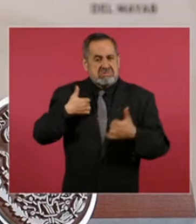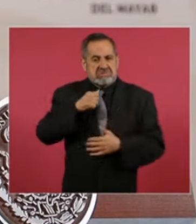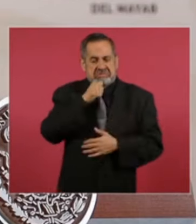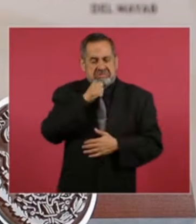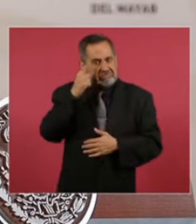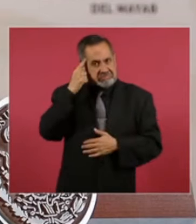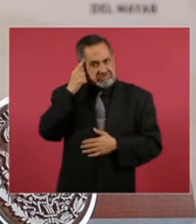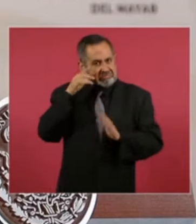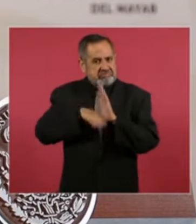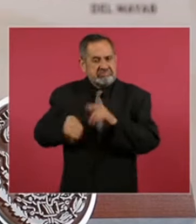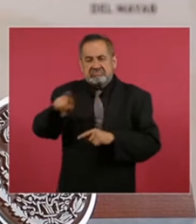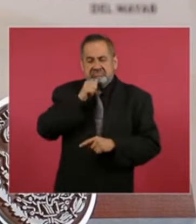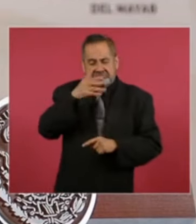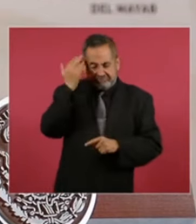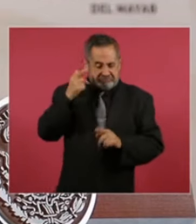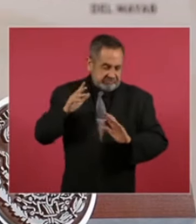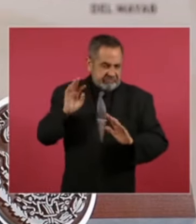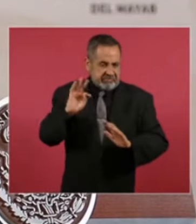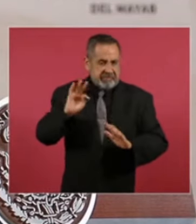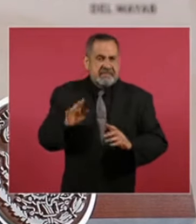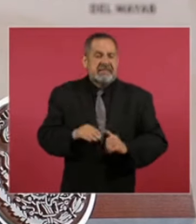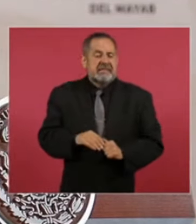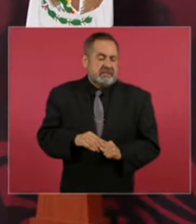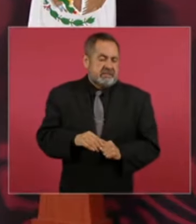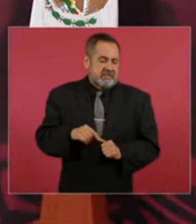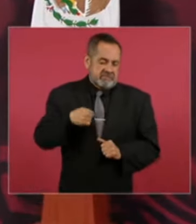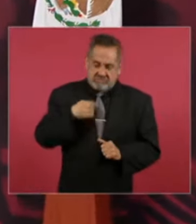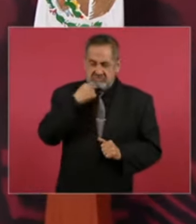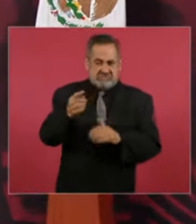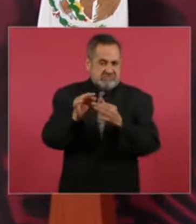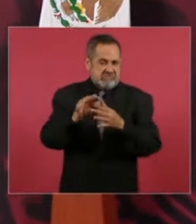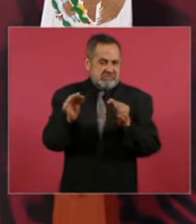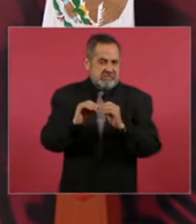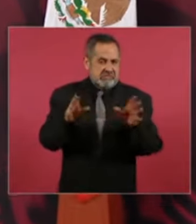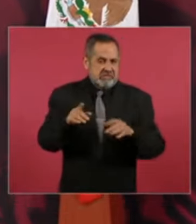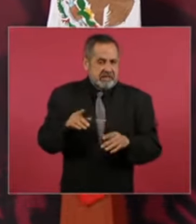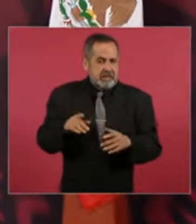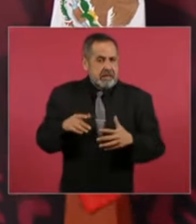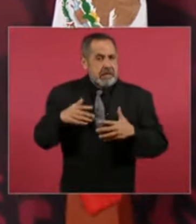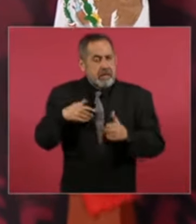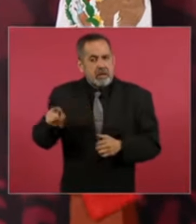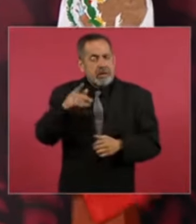saben pero por eso lo menciono para que se interesen